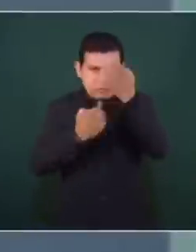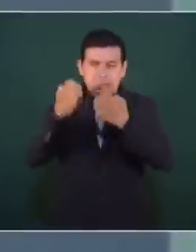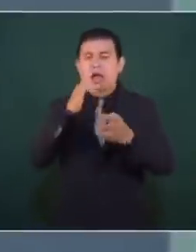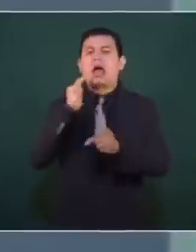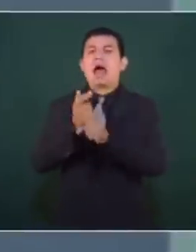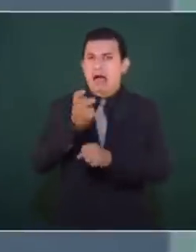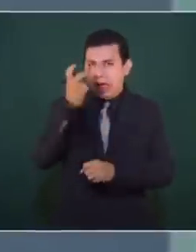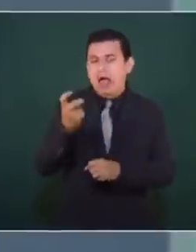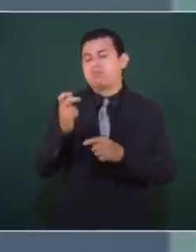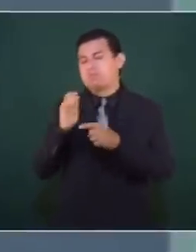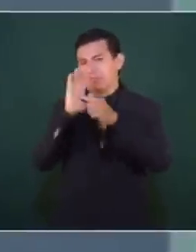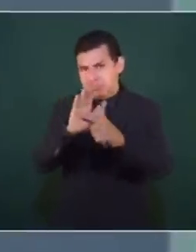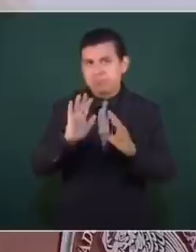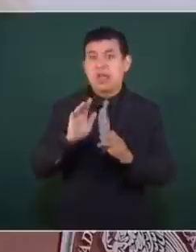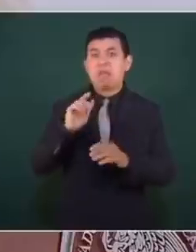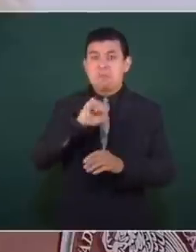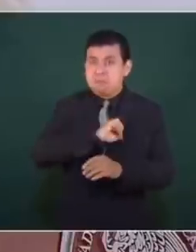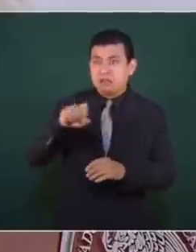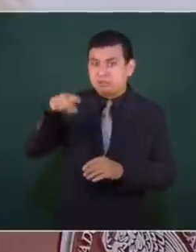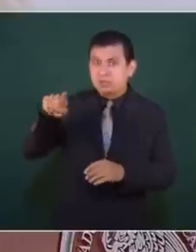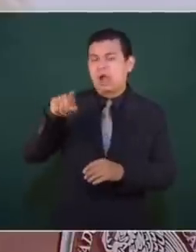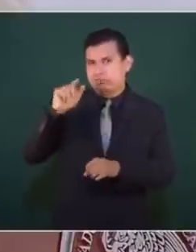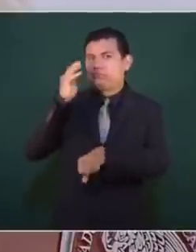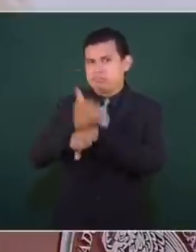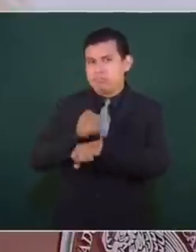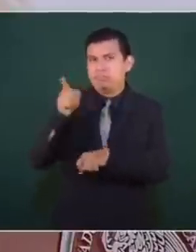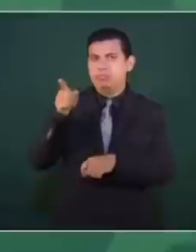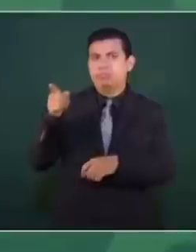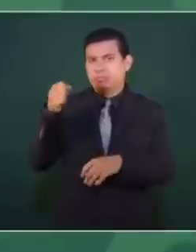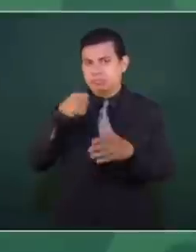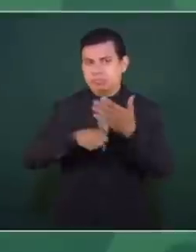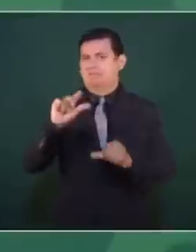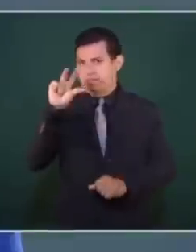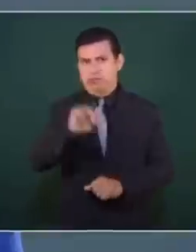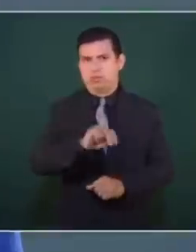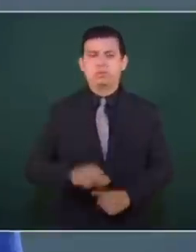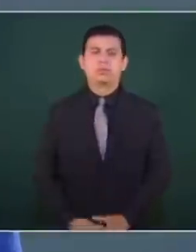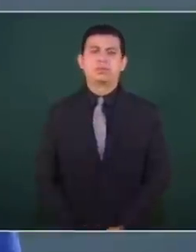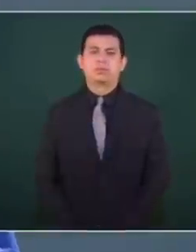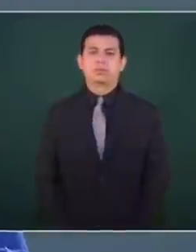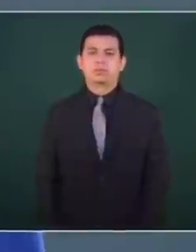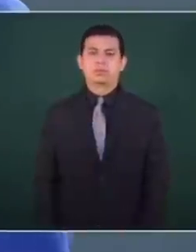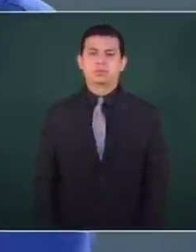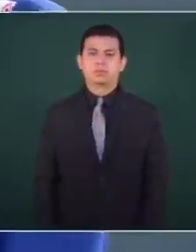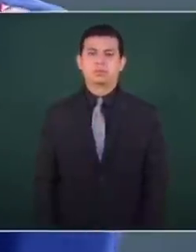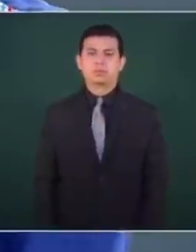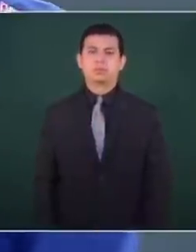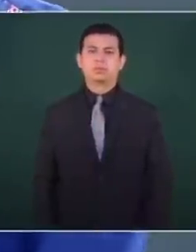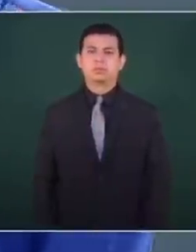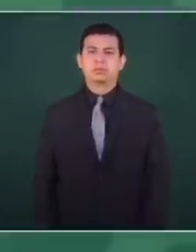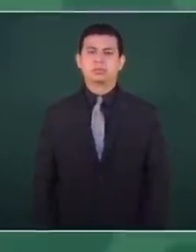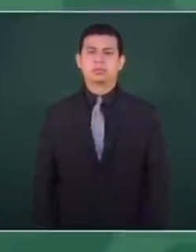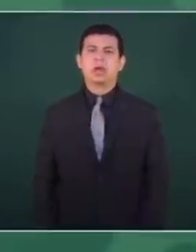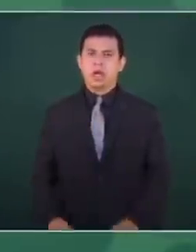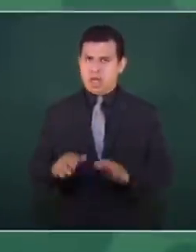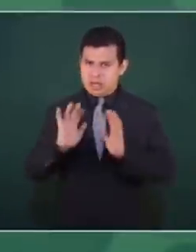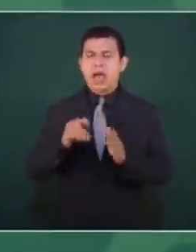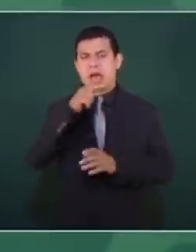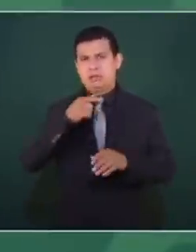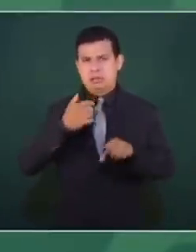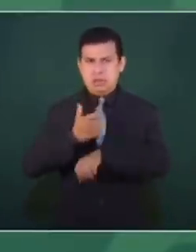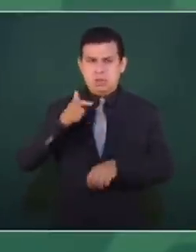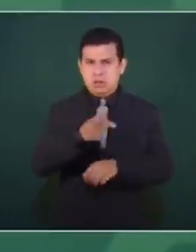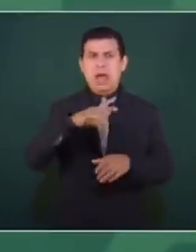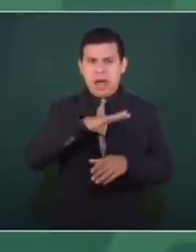castigar a los responsables, que no haya impunidad. Tenemos el antecedente, eso lo ha identificado